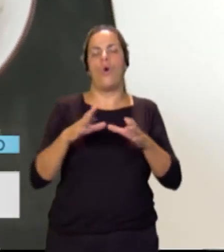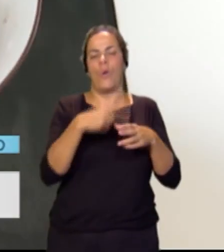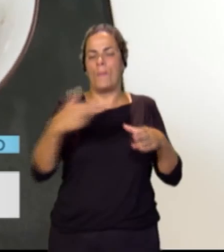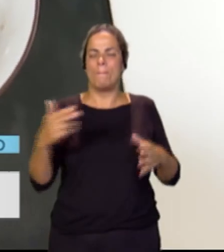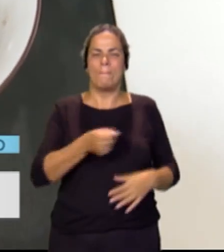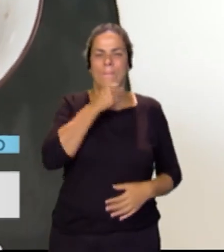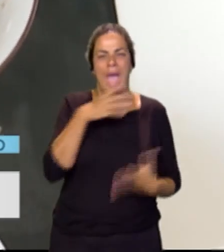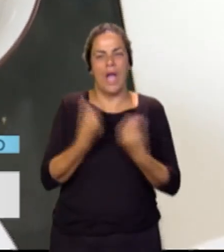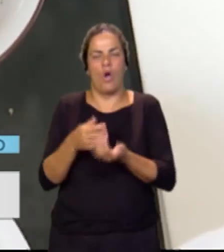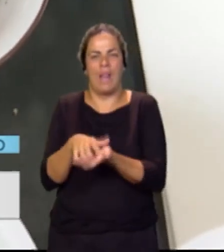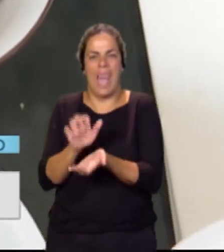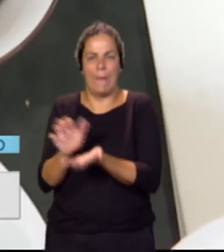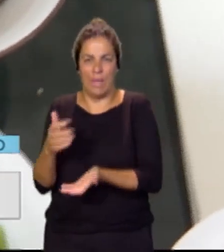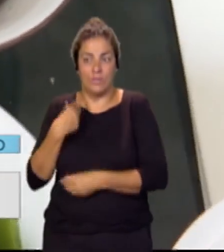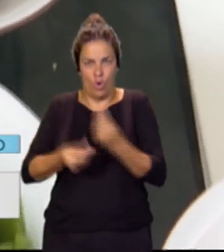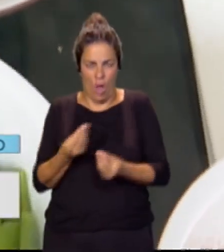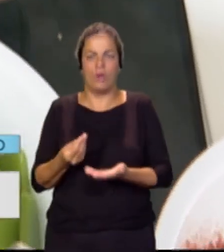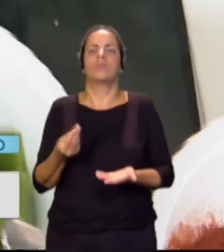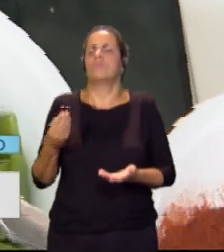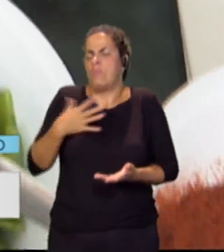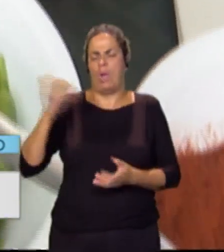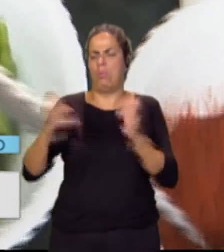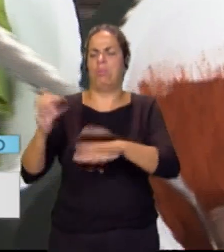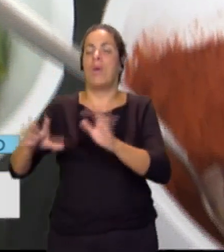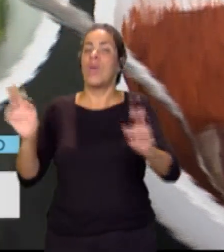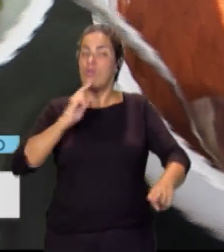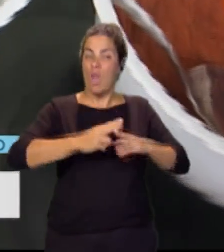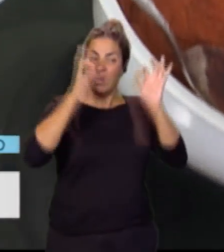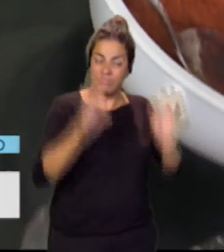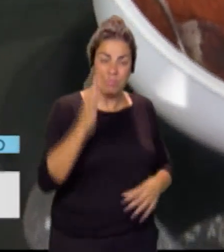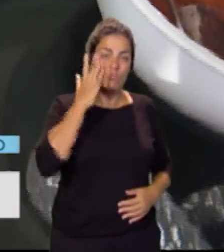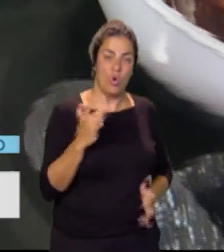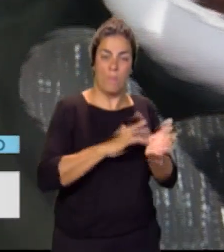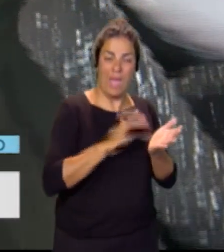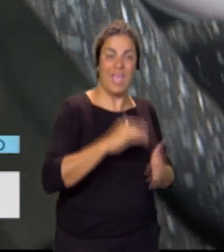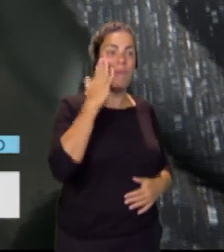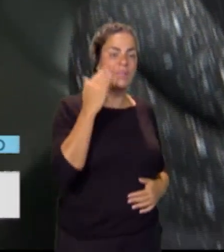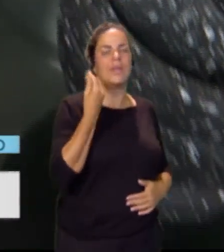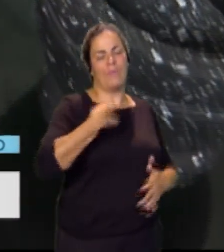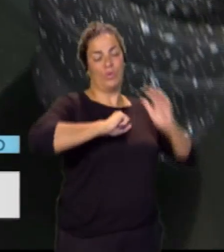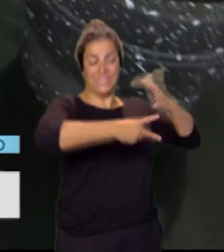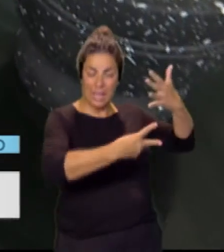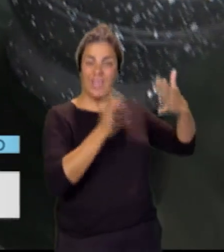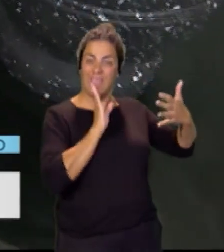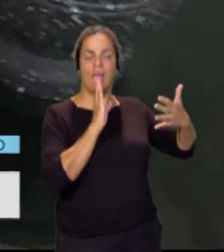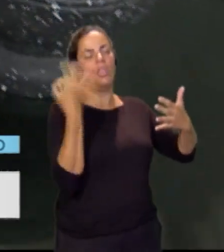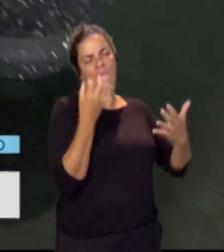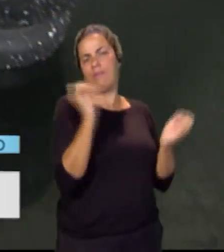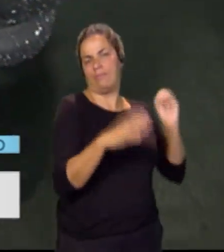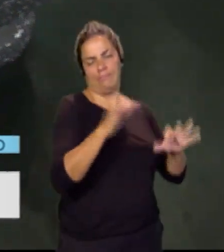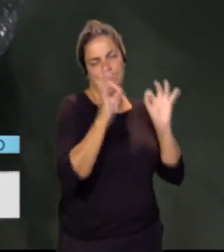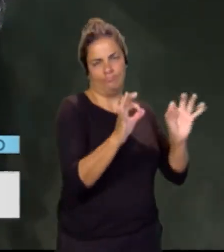negro, esos son arroces con cosas que no pasa nada, pero para llamarlo paella valenciana tiene que llevar pollo, conejo, bachoqueta, garrafo, y todos esos fundamentos.